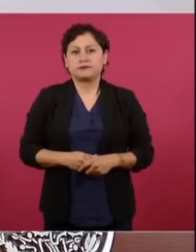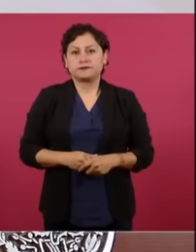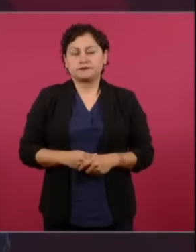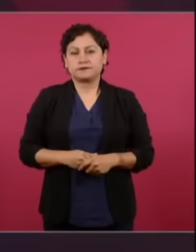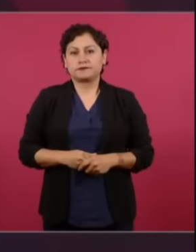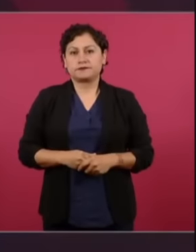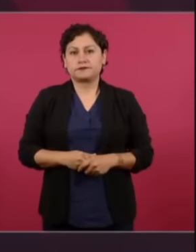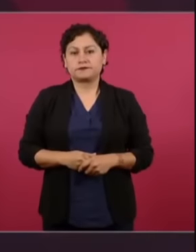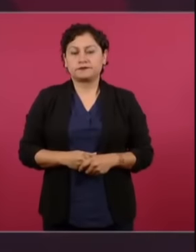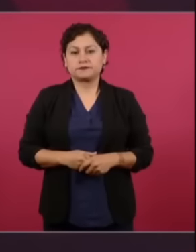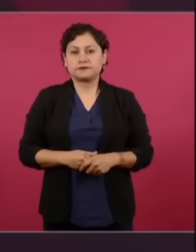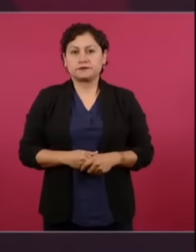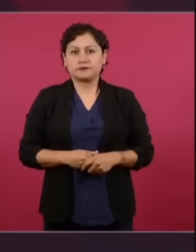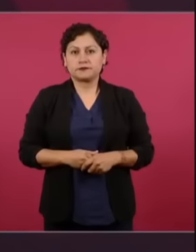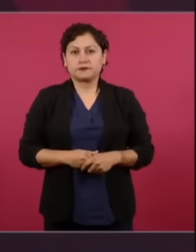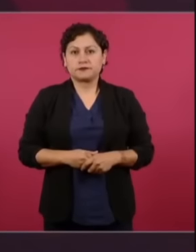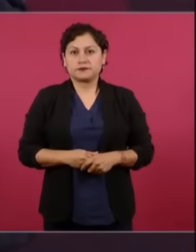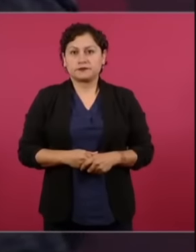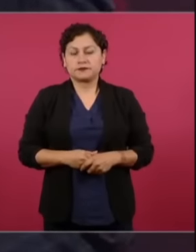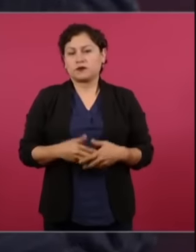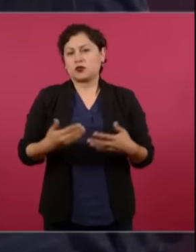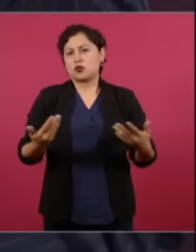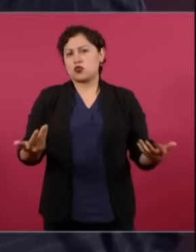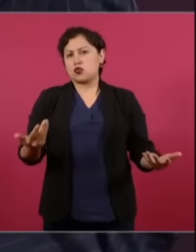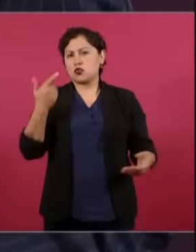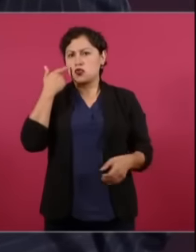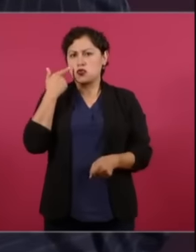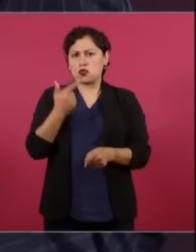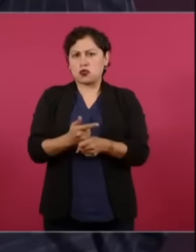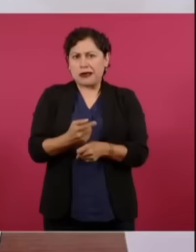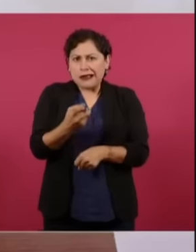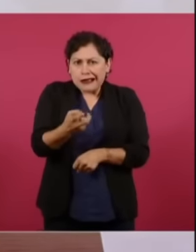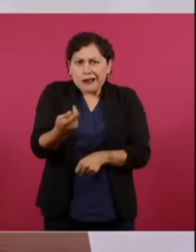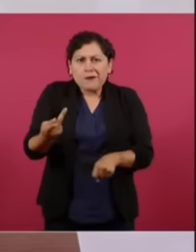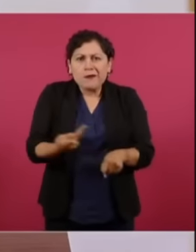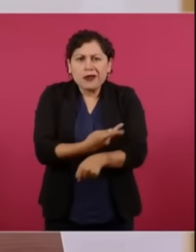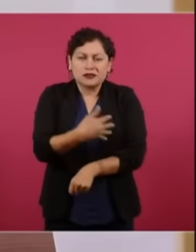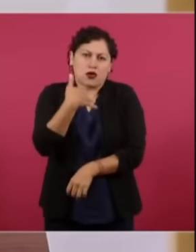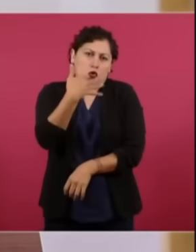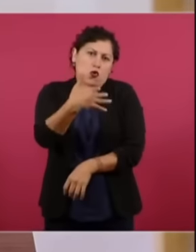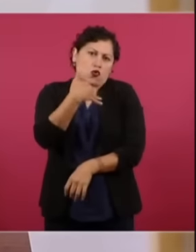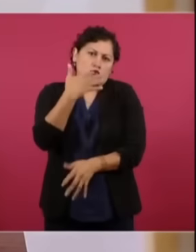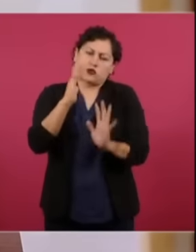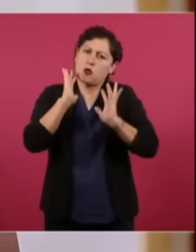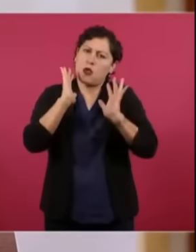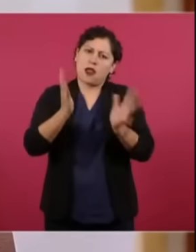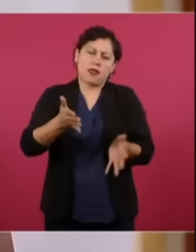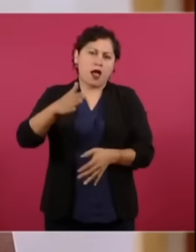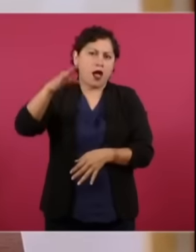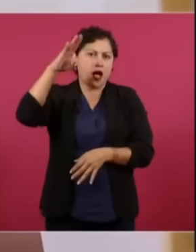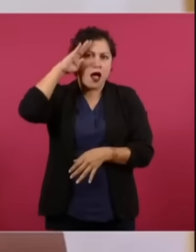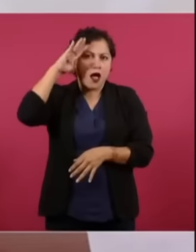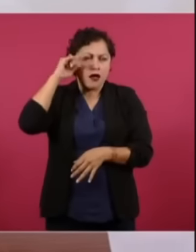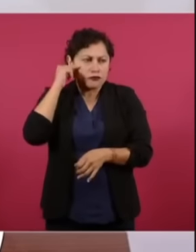Y es bastante la corrupción. No se atiende